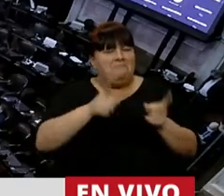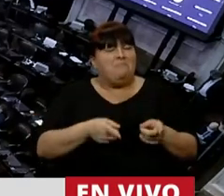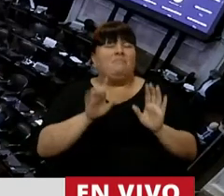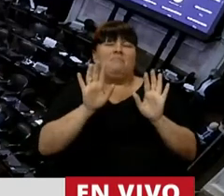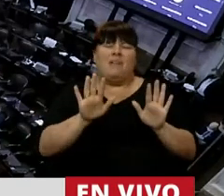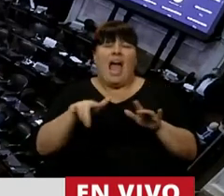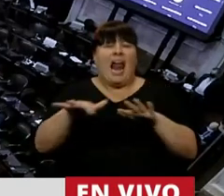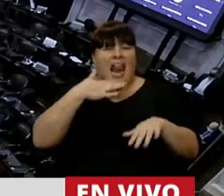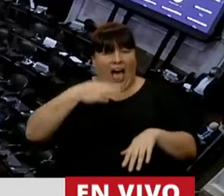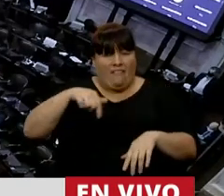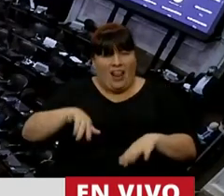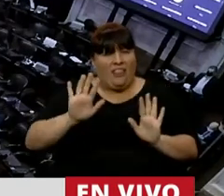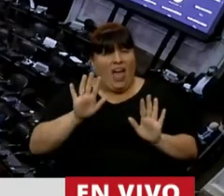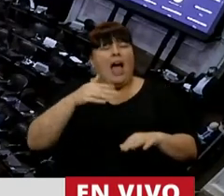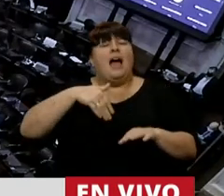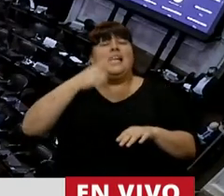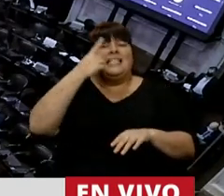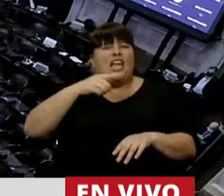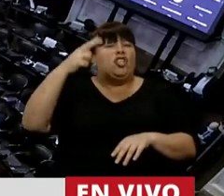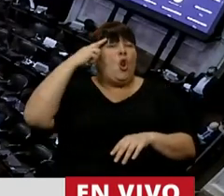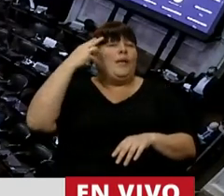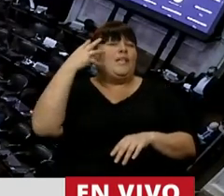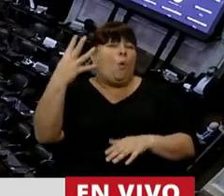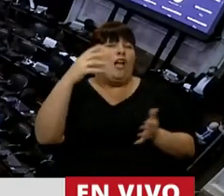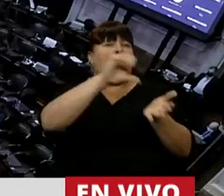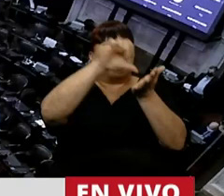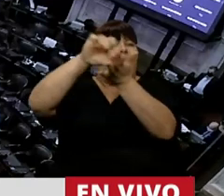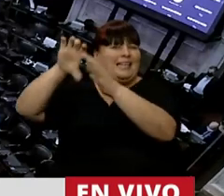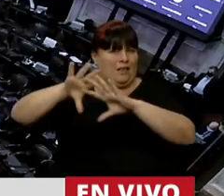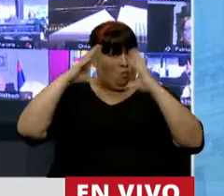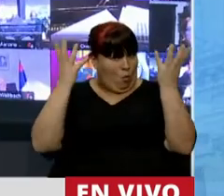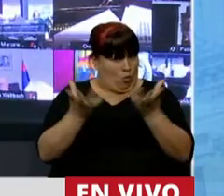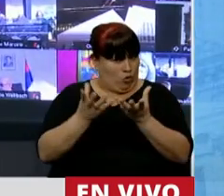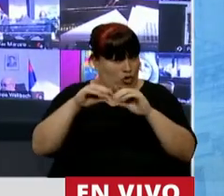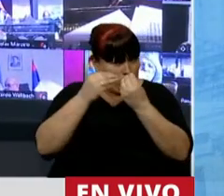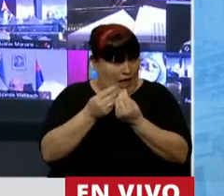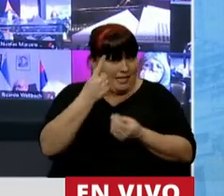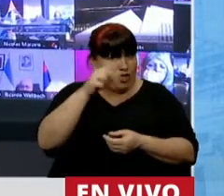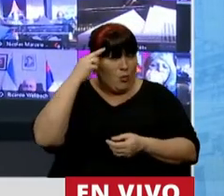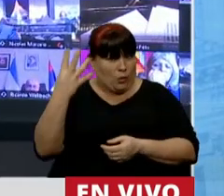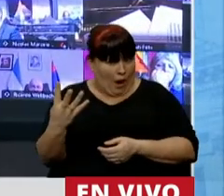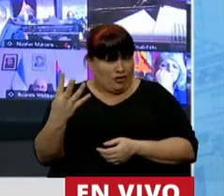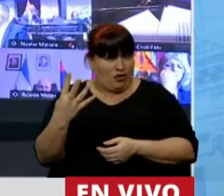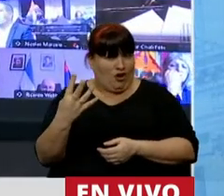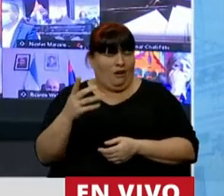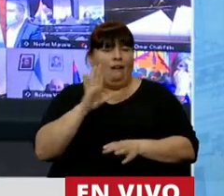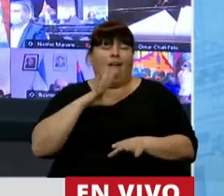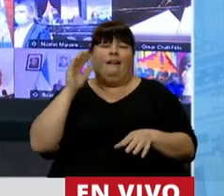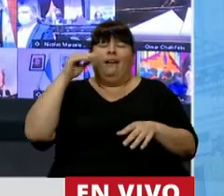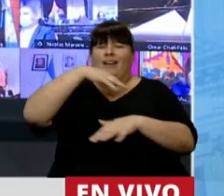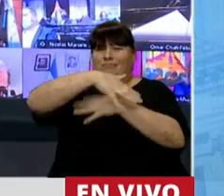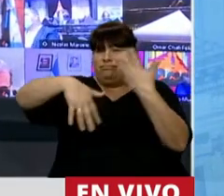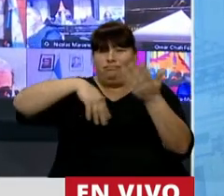Muchachos, la realidad, por favor, hay 194 países en el mundo. Nos metieron en una